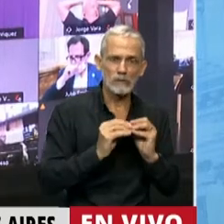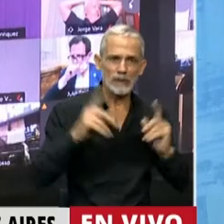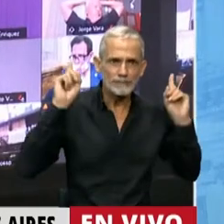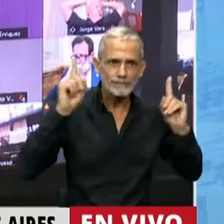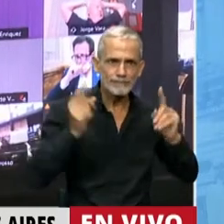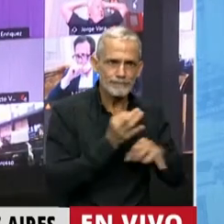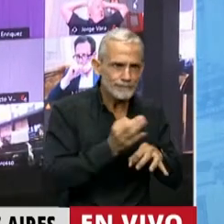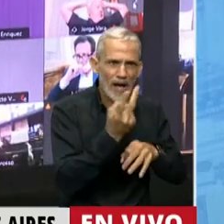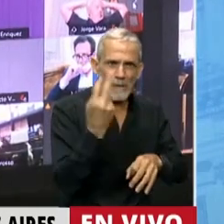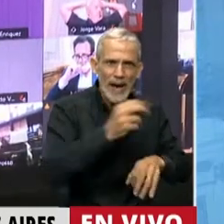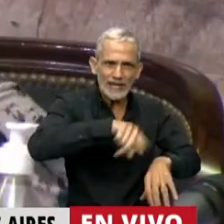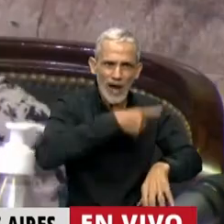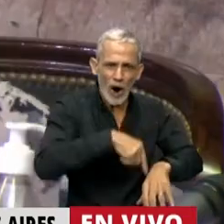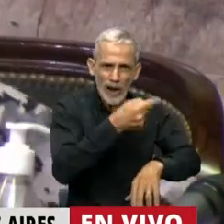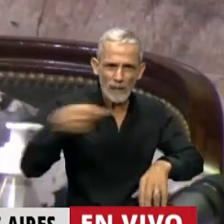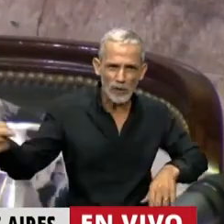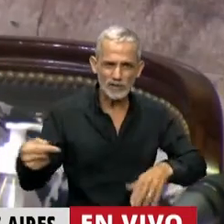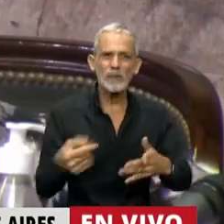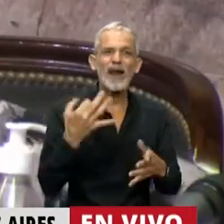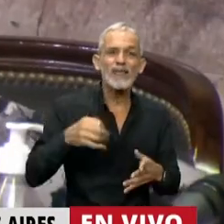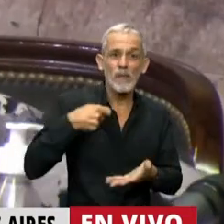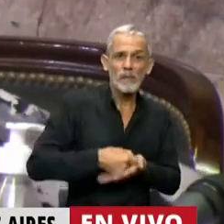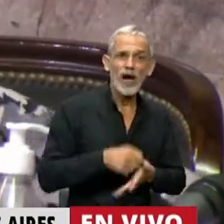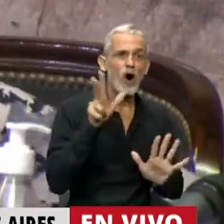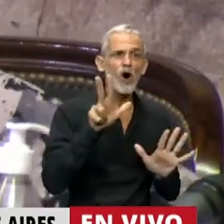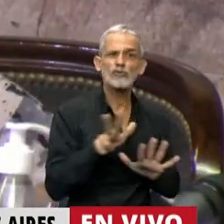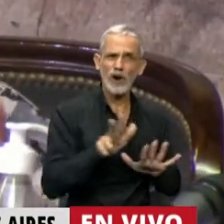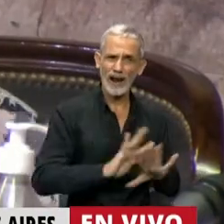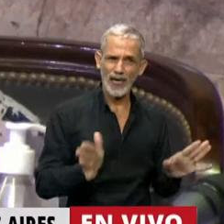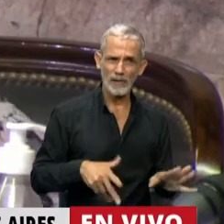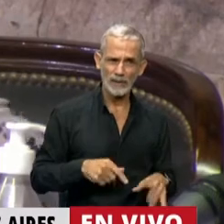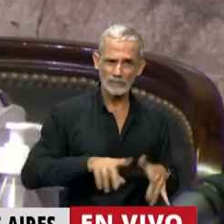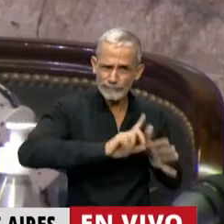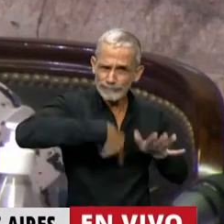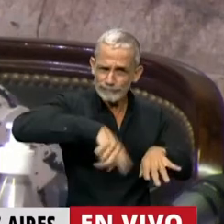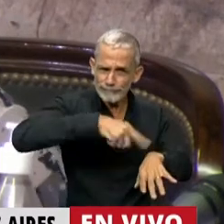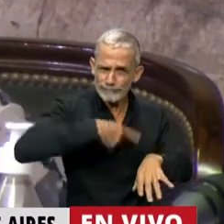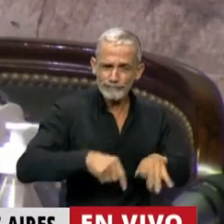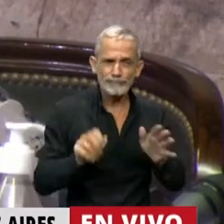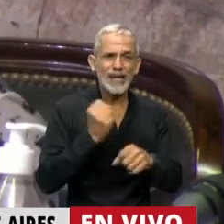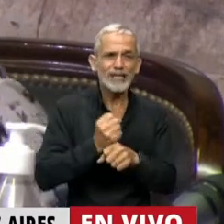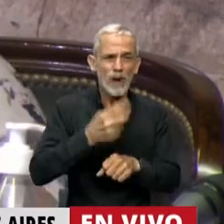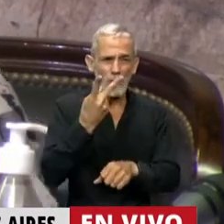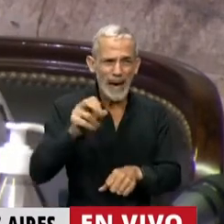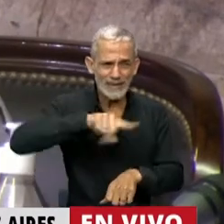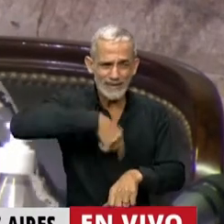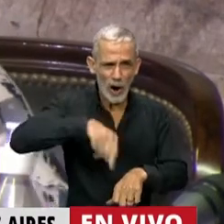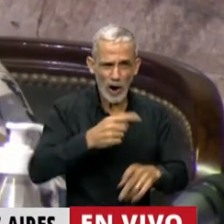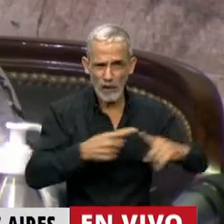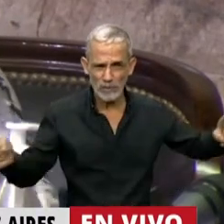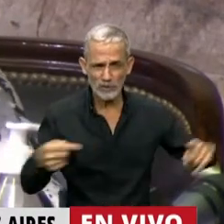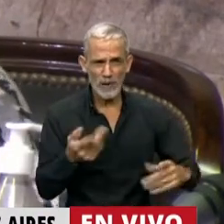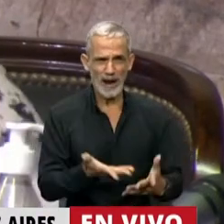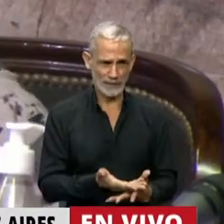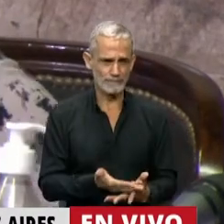clases 20 horas semanales cuando se supone que les pagan por 8 y sin ningún tipo de derecho. Entonces, este